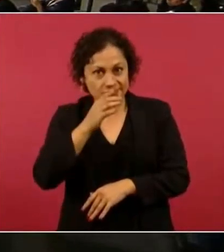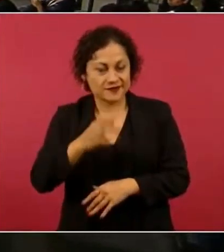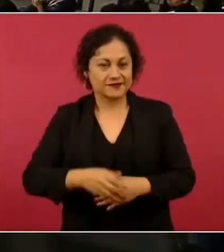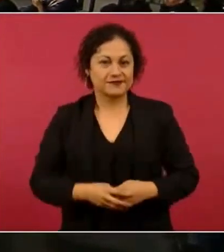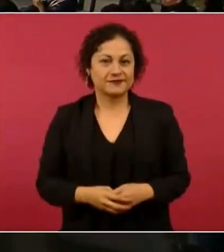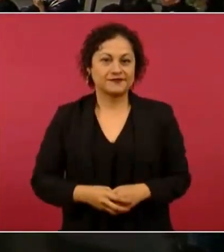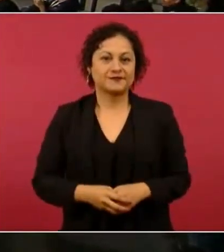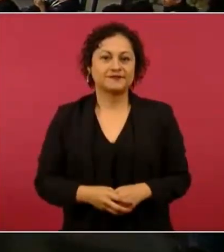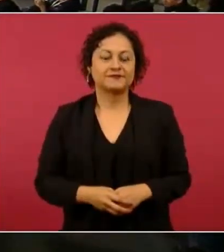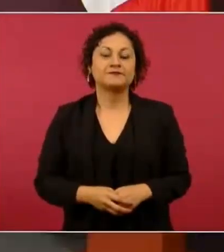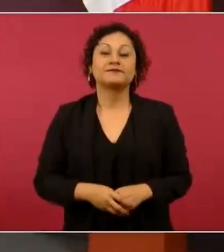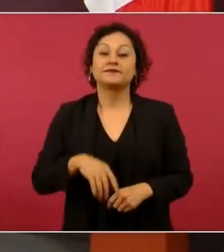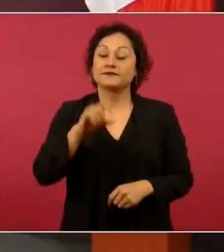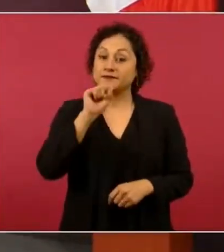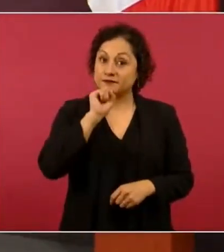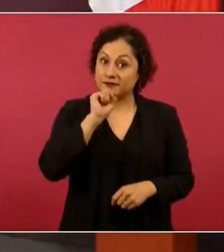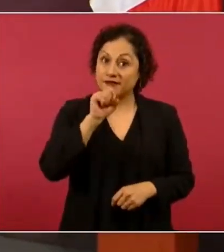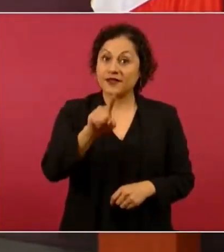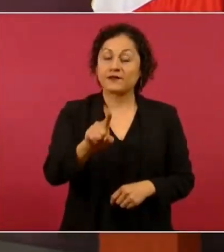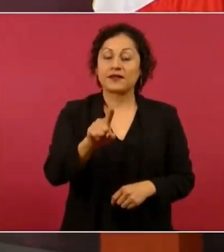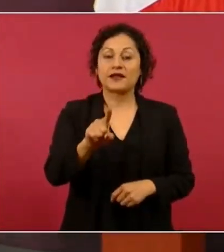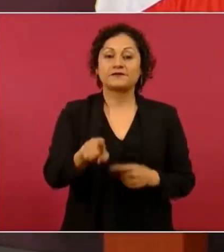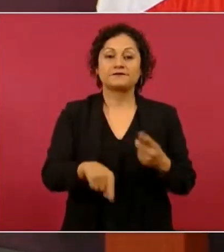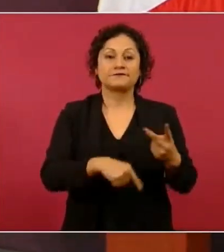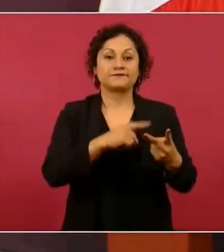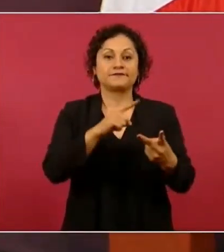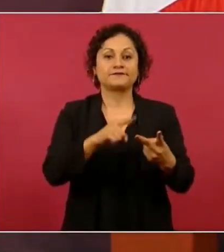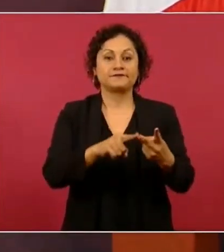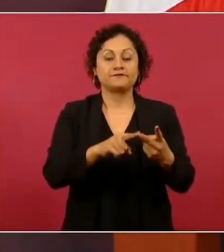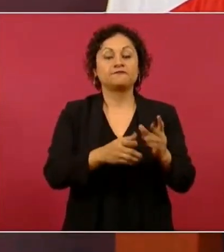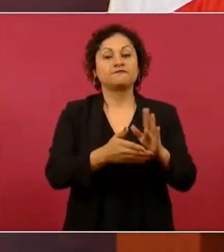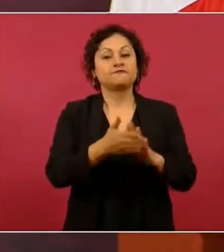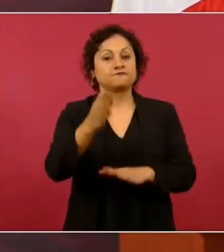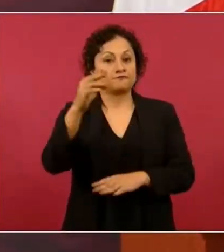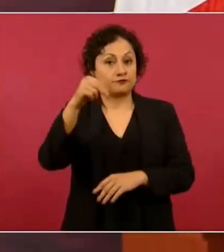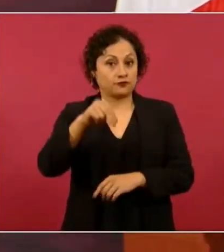vamos también a Nuevo León,